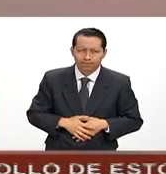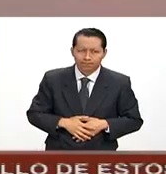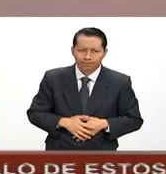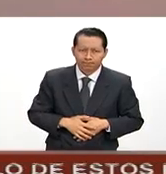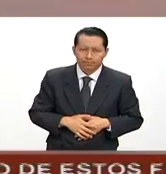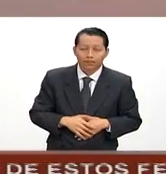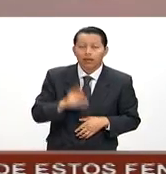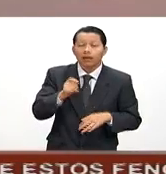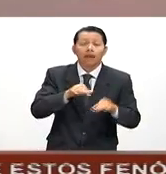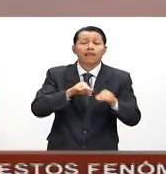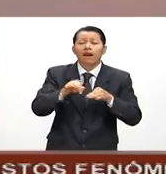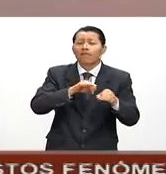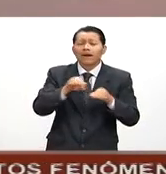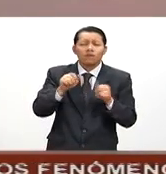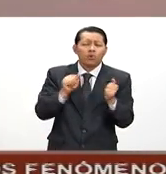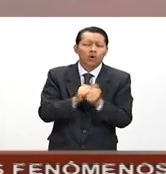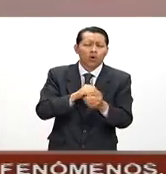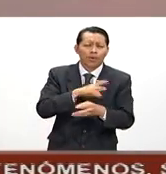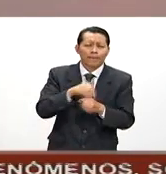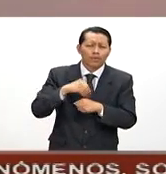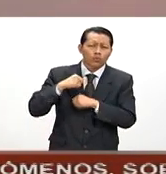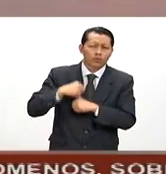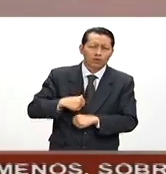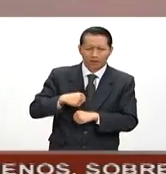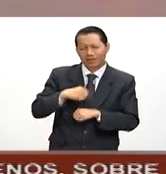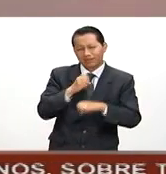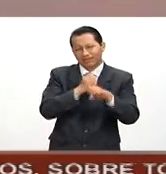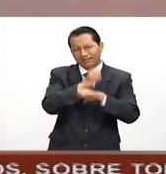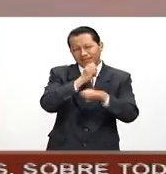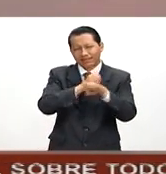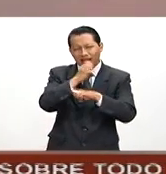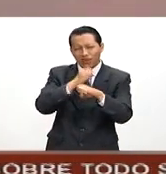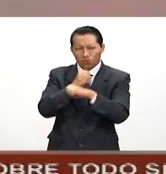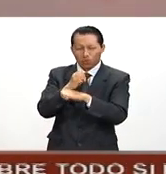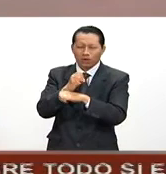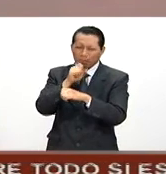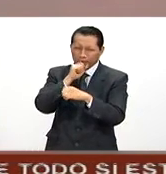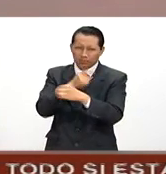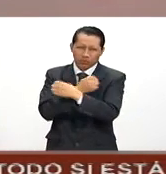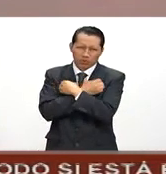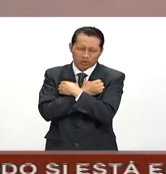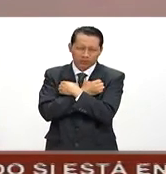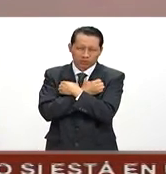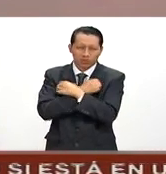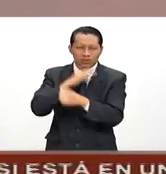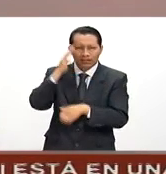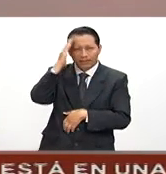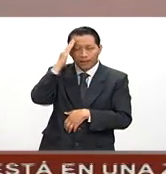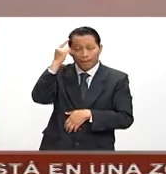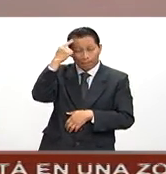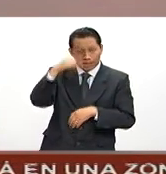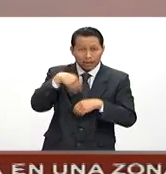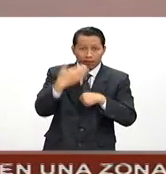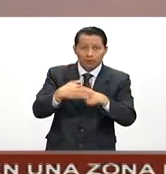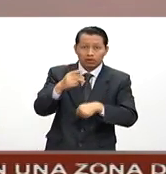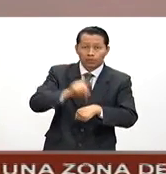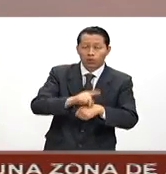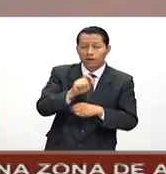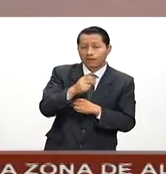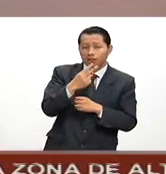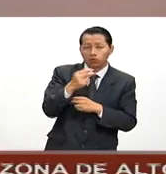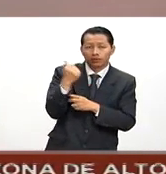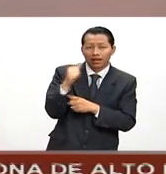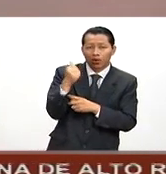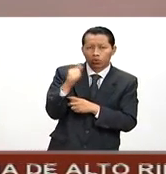Estamos trabajando con todas las autoridades educativas locales, con todos los estados, para iniciar el ciclo escolar el día 22 de agosto en todo el país. Estamos